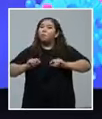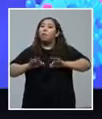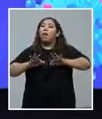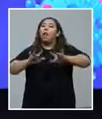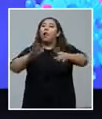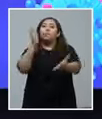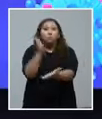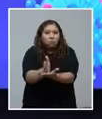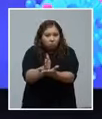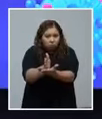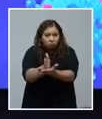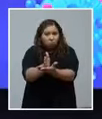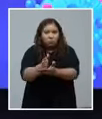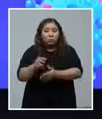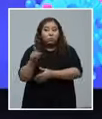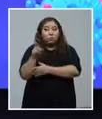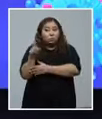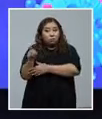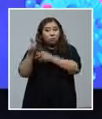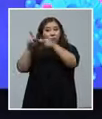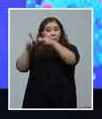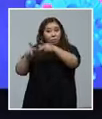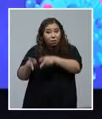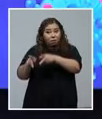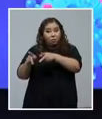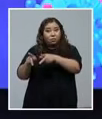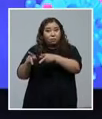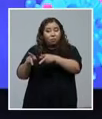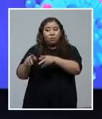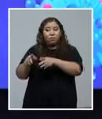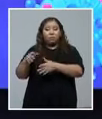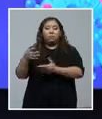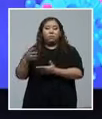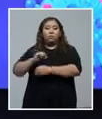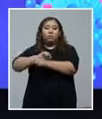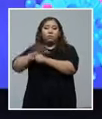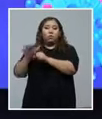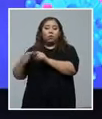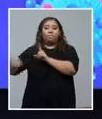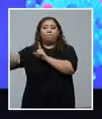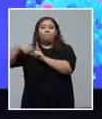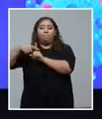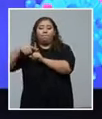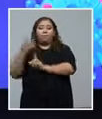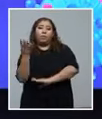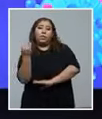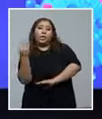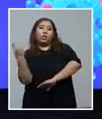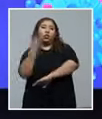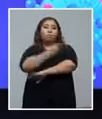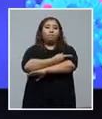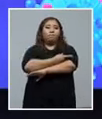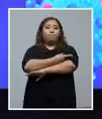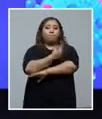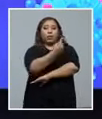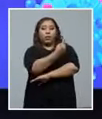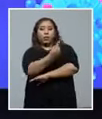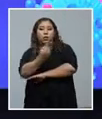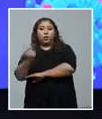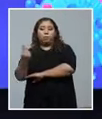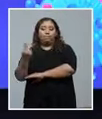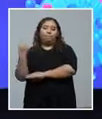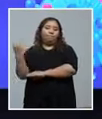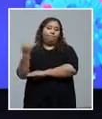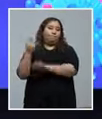positivas tienen que cumplir con un aislamiento de al menos 14 días o hasta que ya no tienen síntomas.